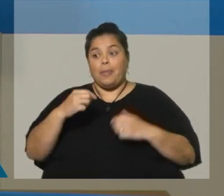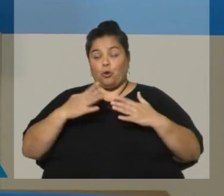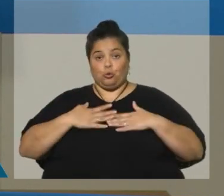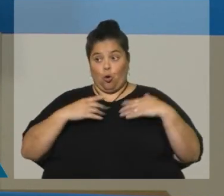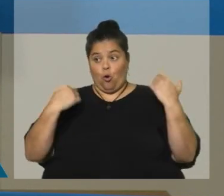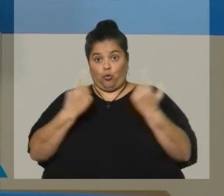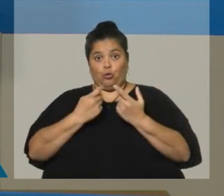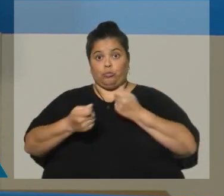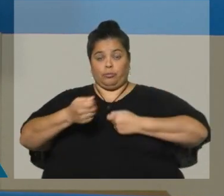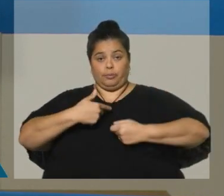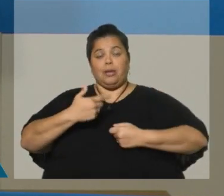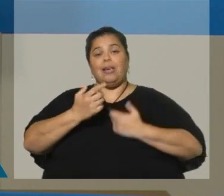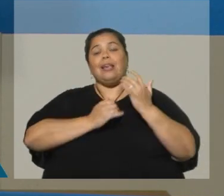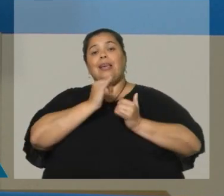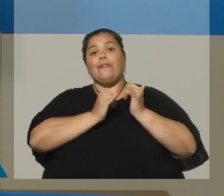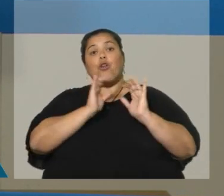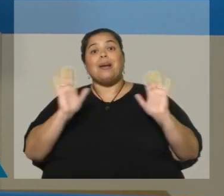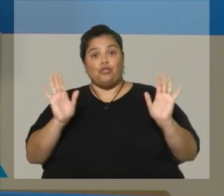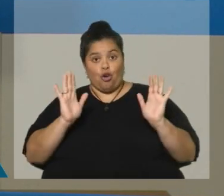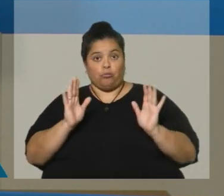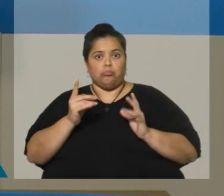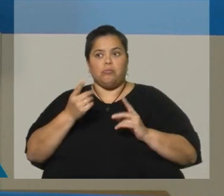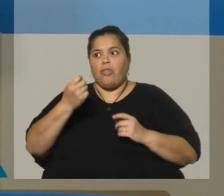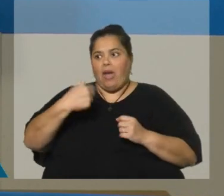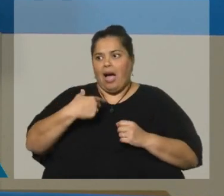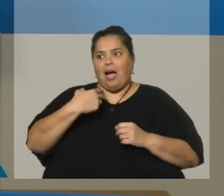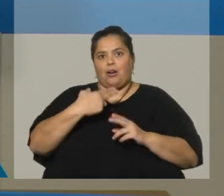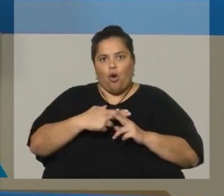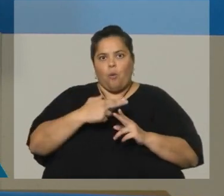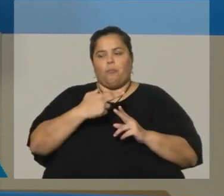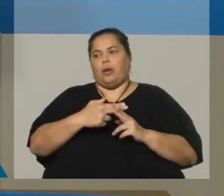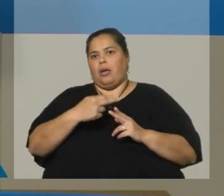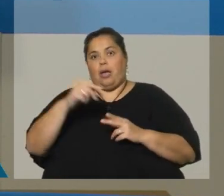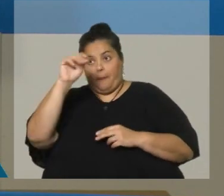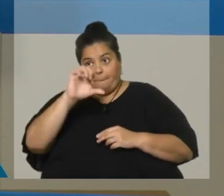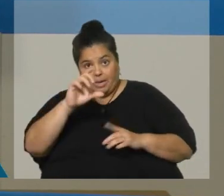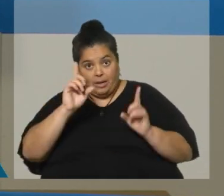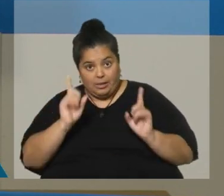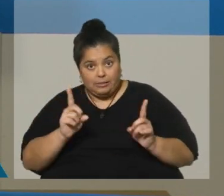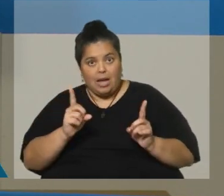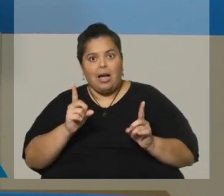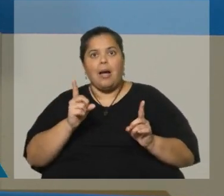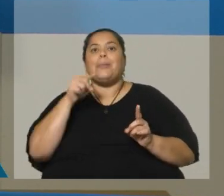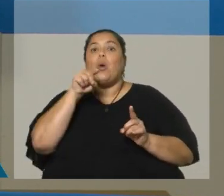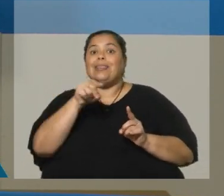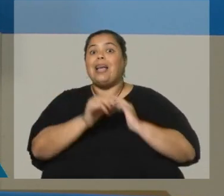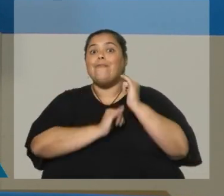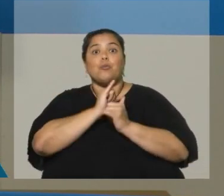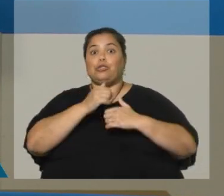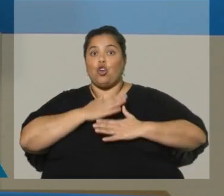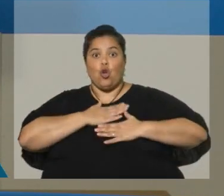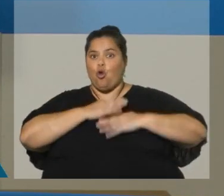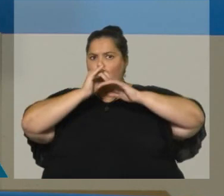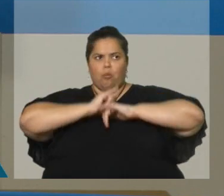información identificada de forma habitual, de personas y de empresas también, pero luego no puede divulgarla a